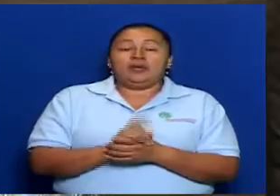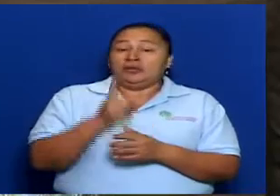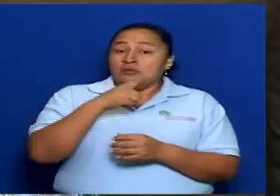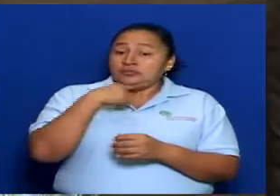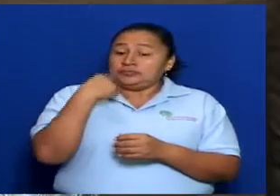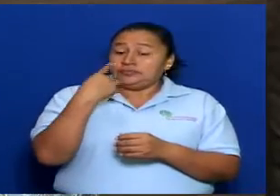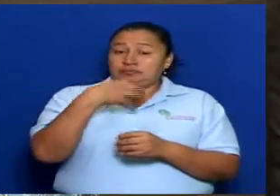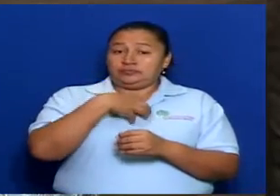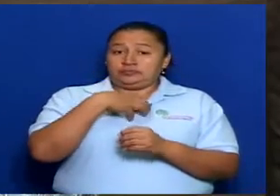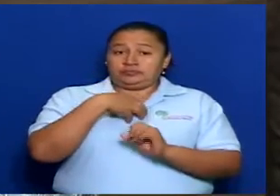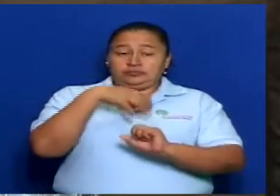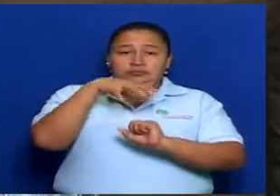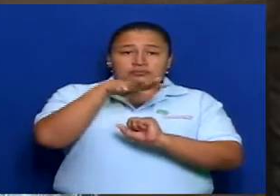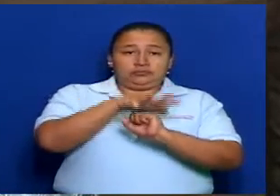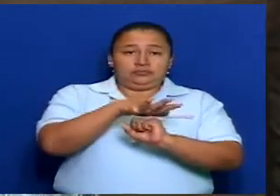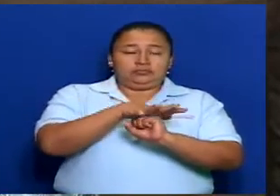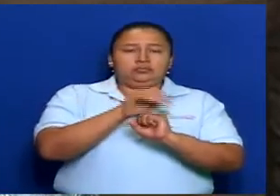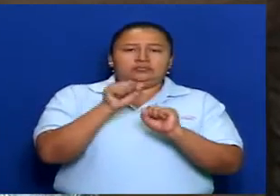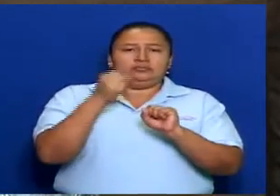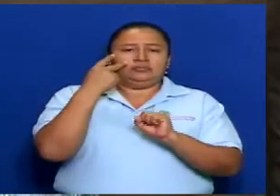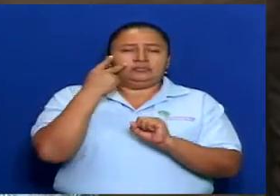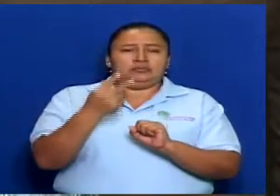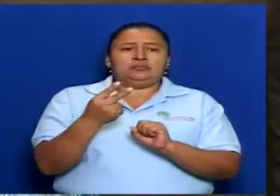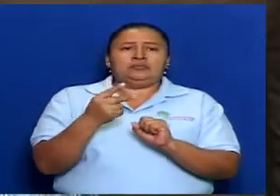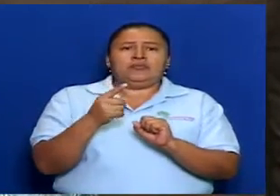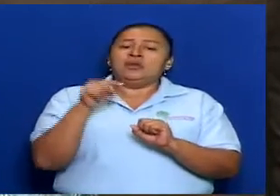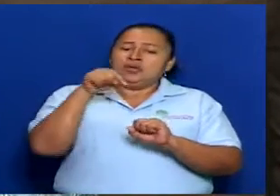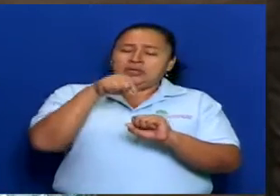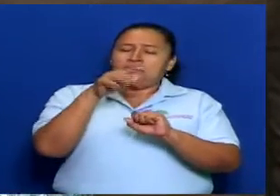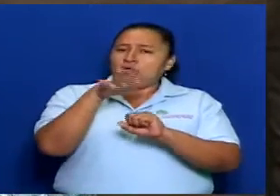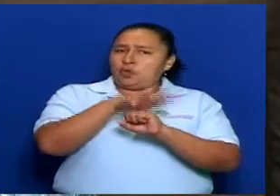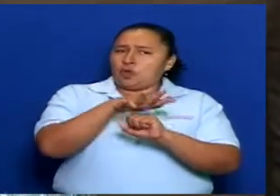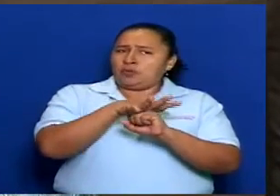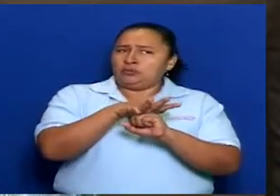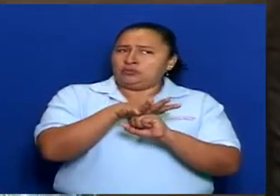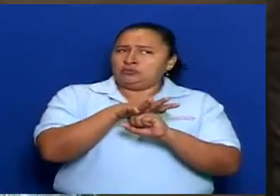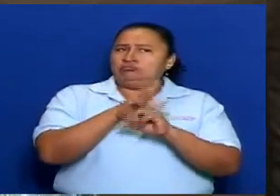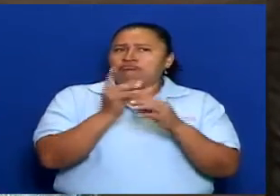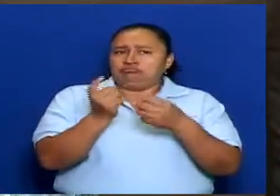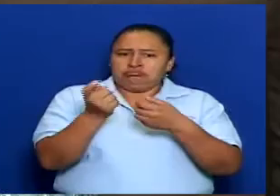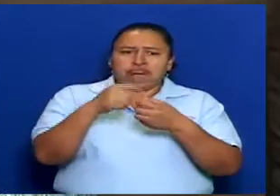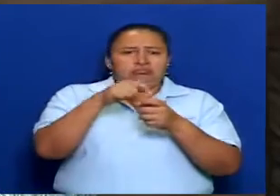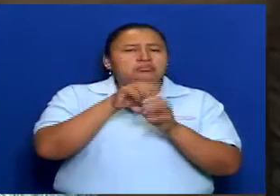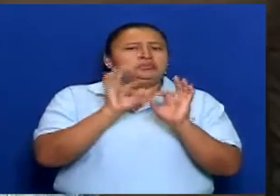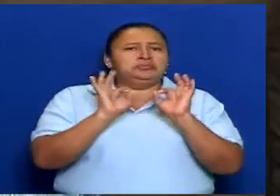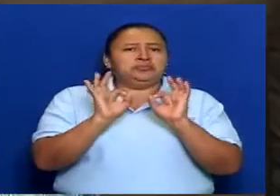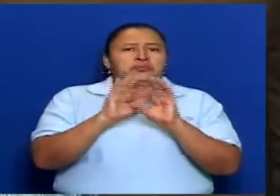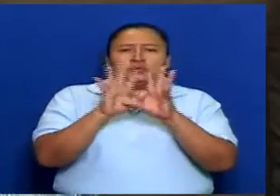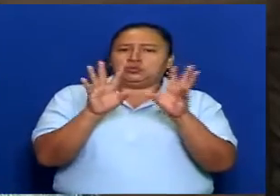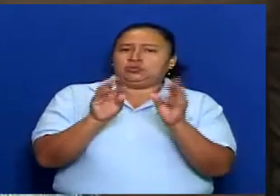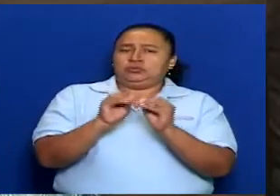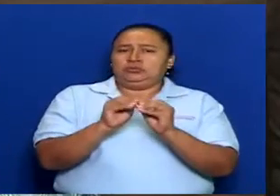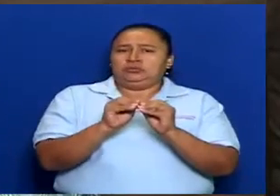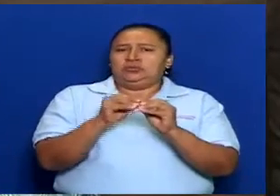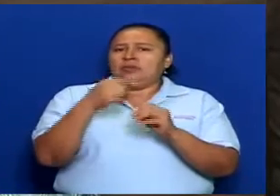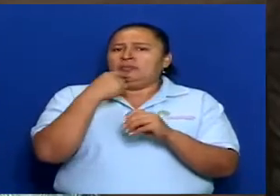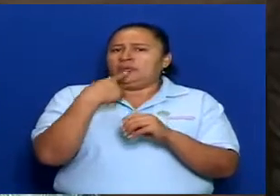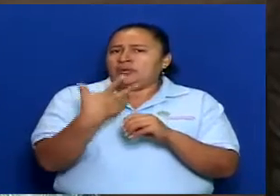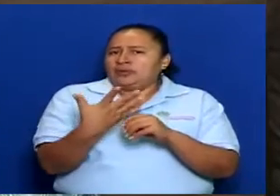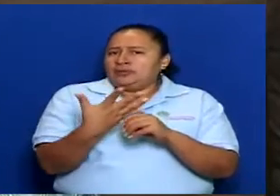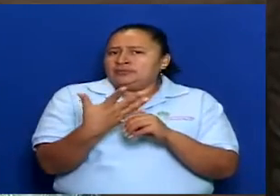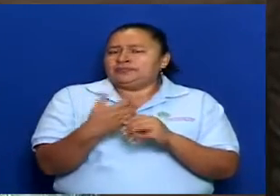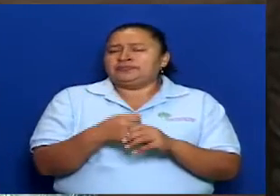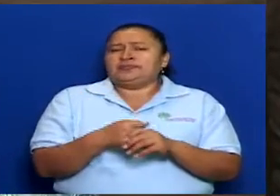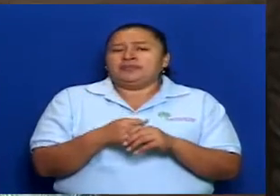comisión, nosotros podemos verlo, que es una comisión muy completa. Muy completa porque,